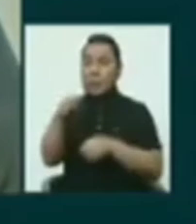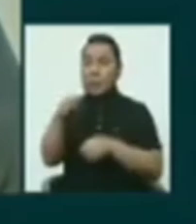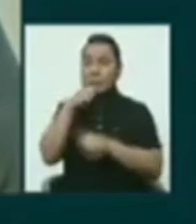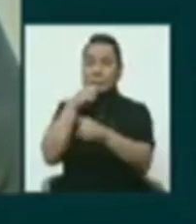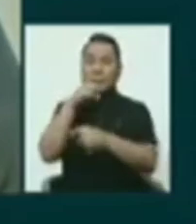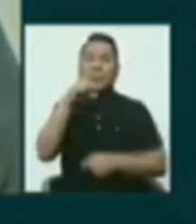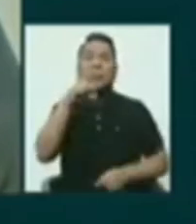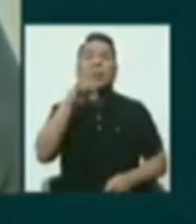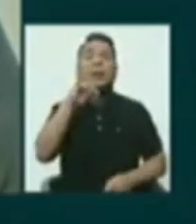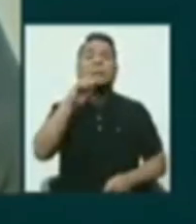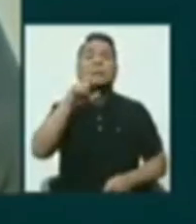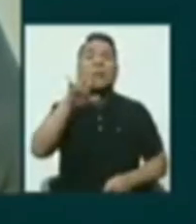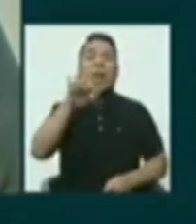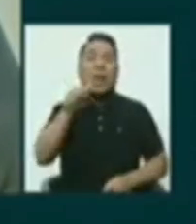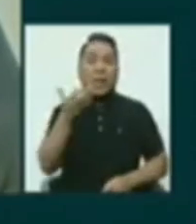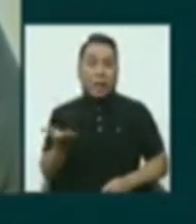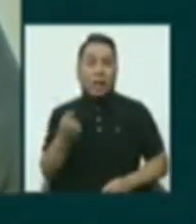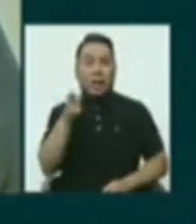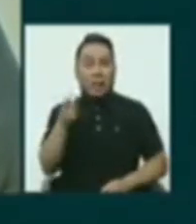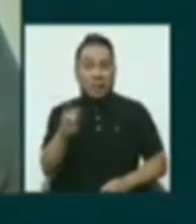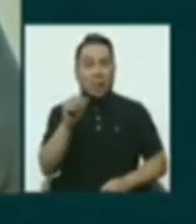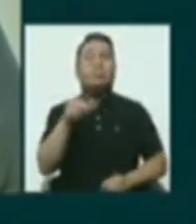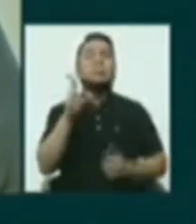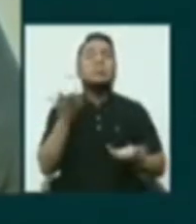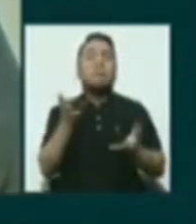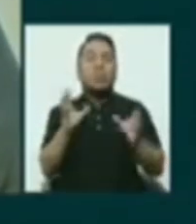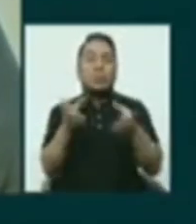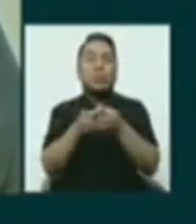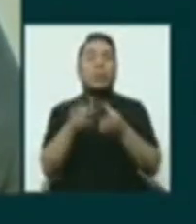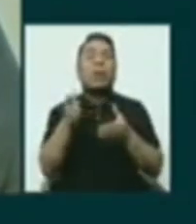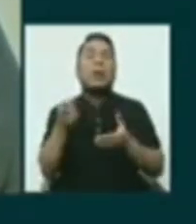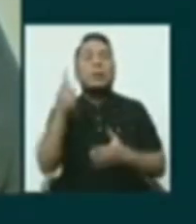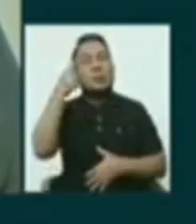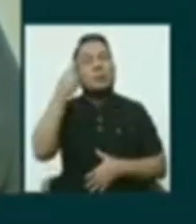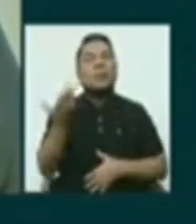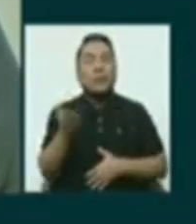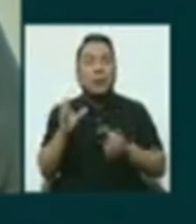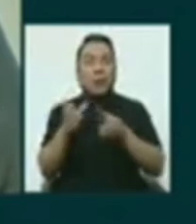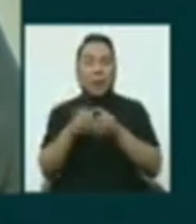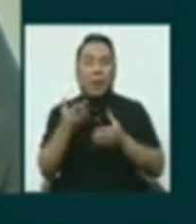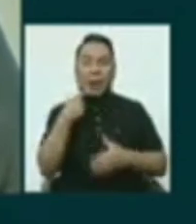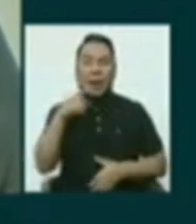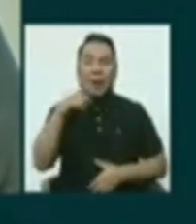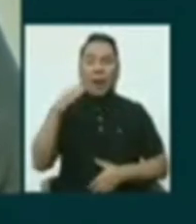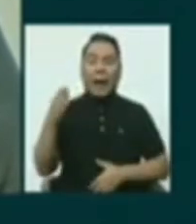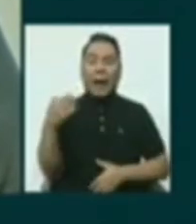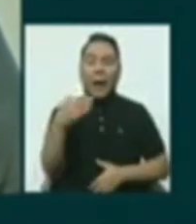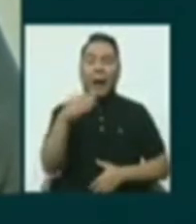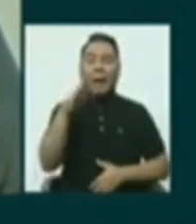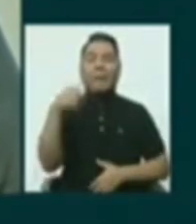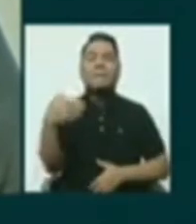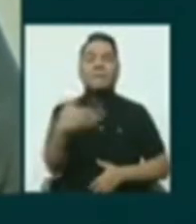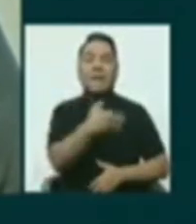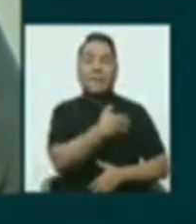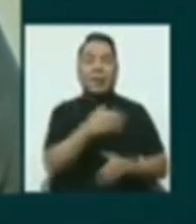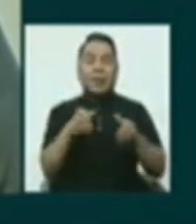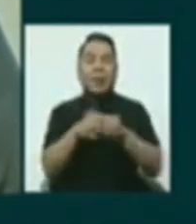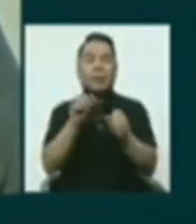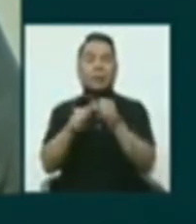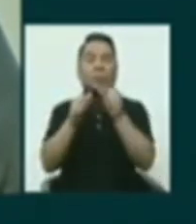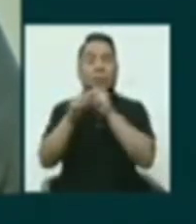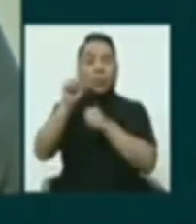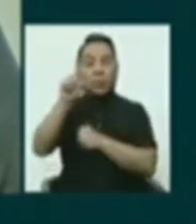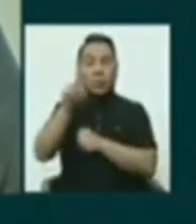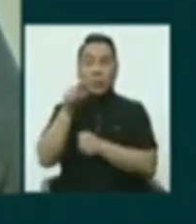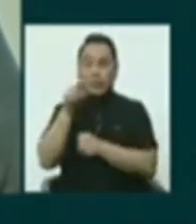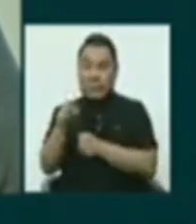...Vicela Varela Pérez, la rosa del Partido Frente Popular Agrícola FIA del Perú, FREPAP, con el número uno.